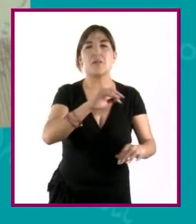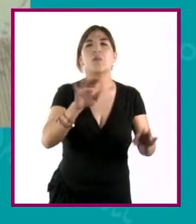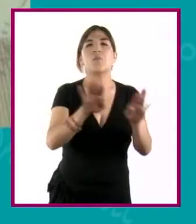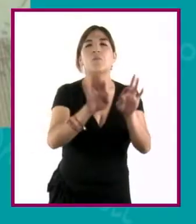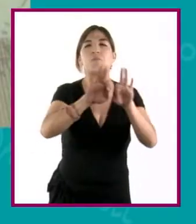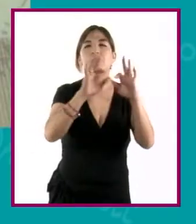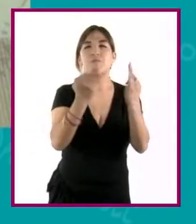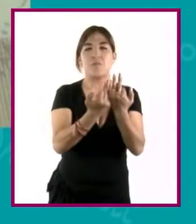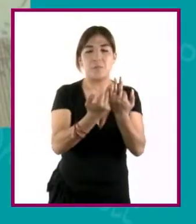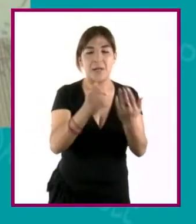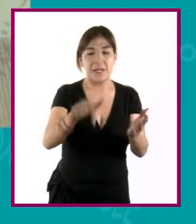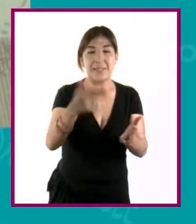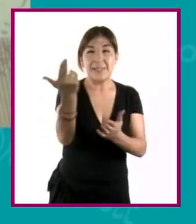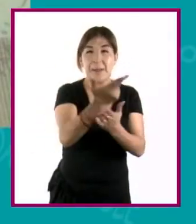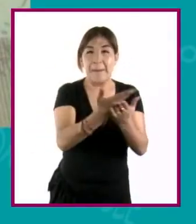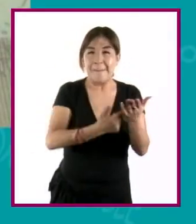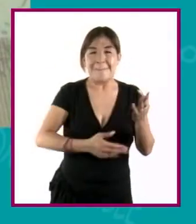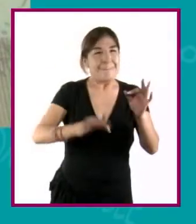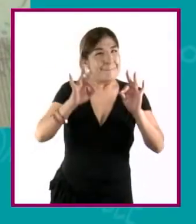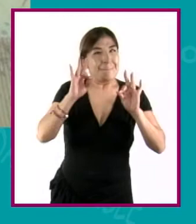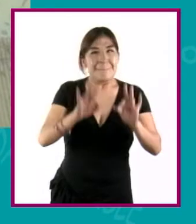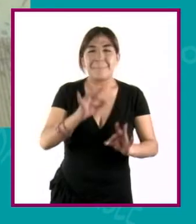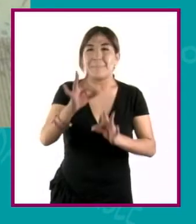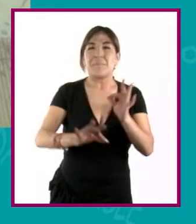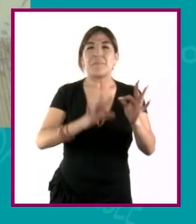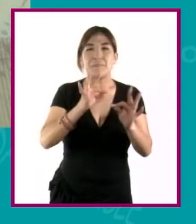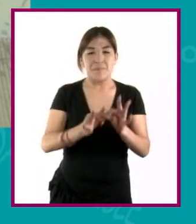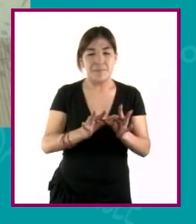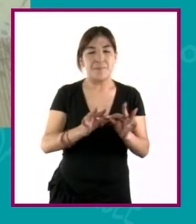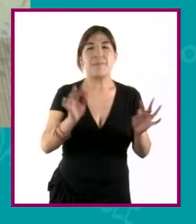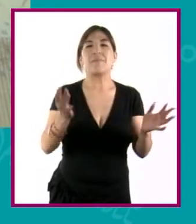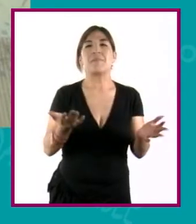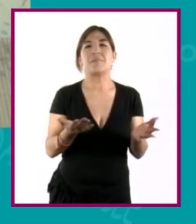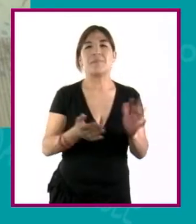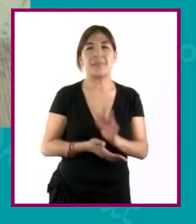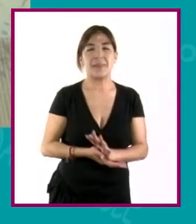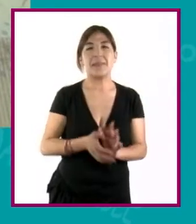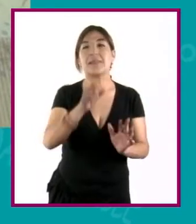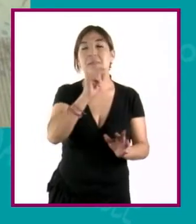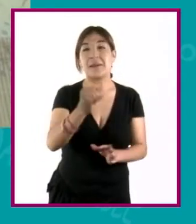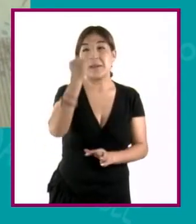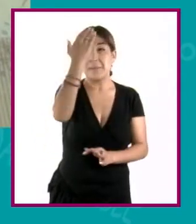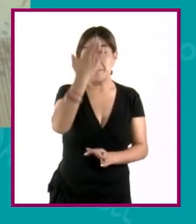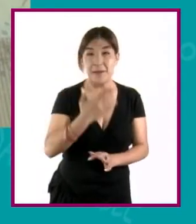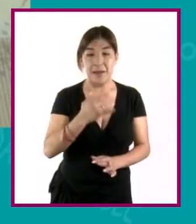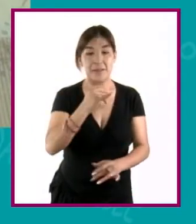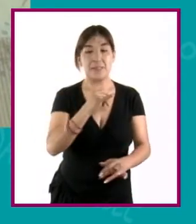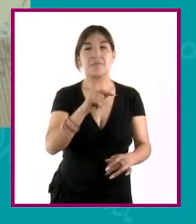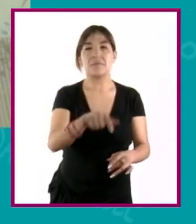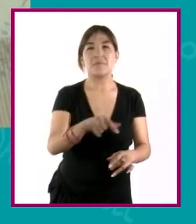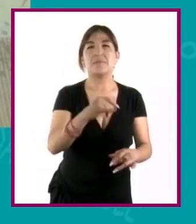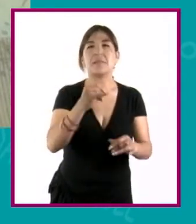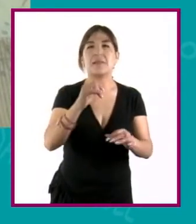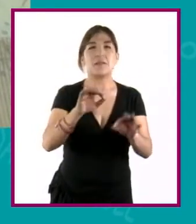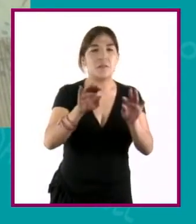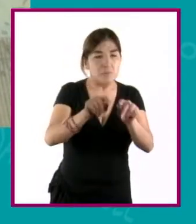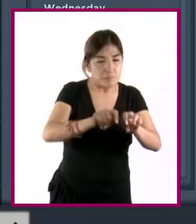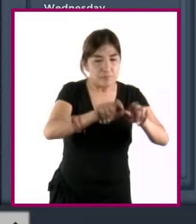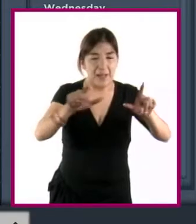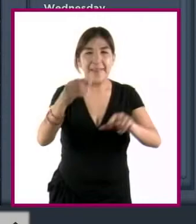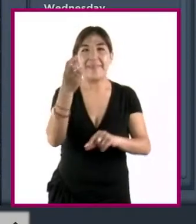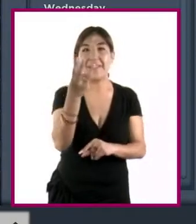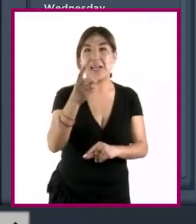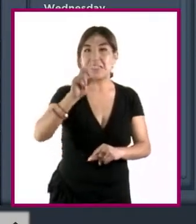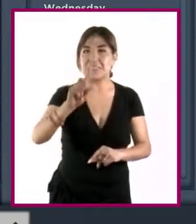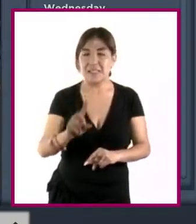los dibujos más precisos y para poder ser trasladados incluso a imágenes digitales o incluso programas o